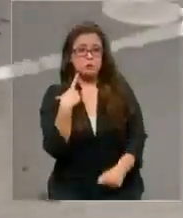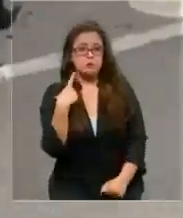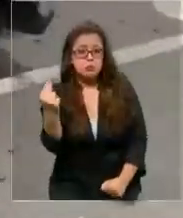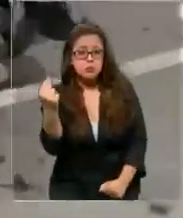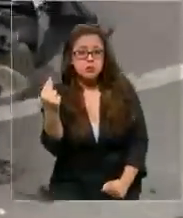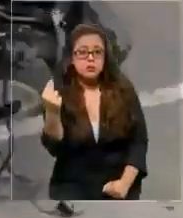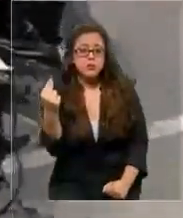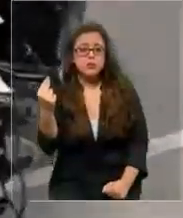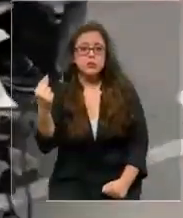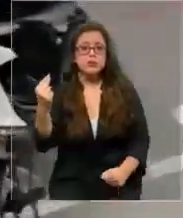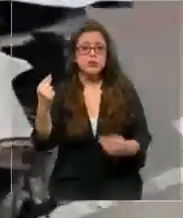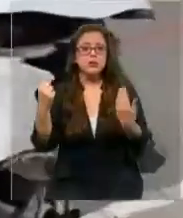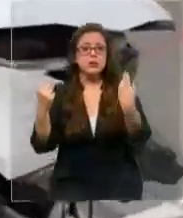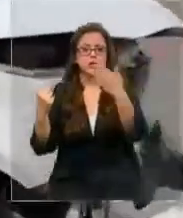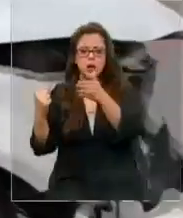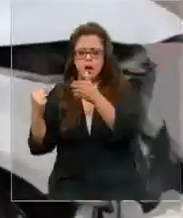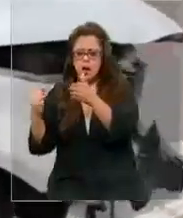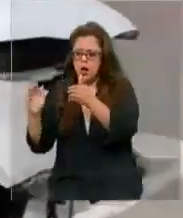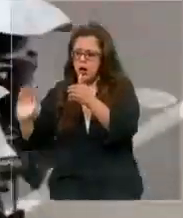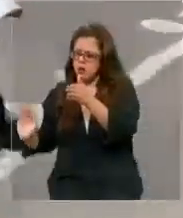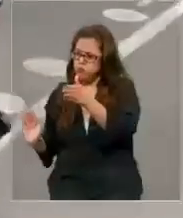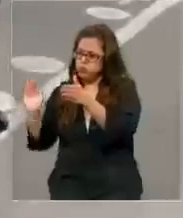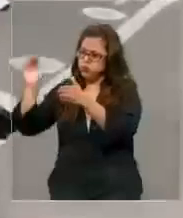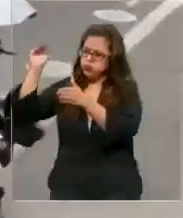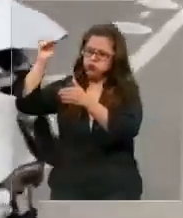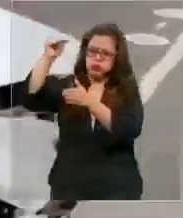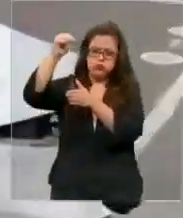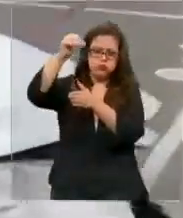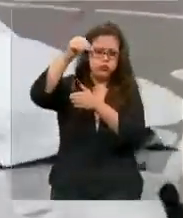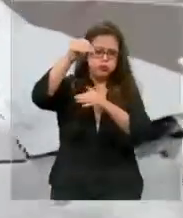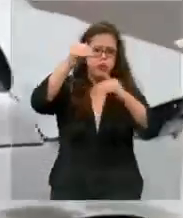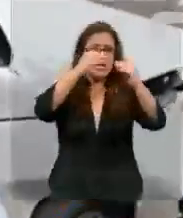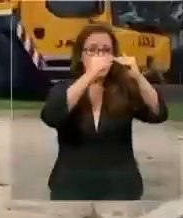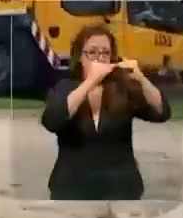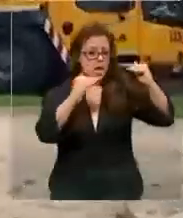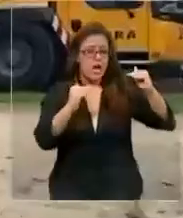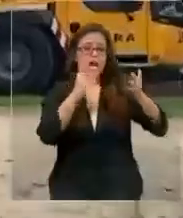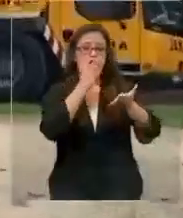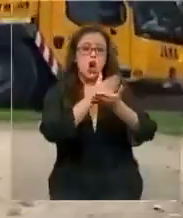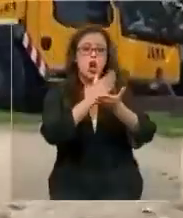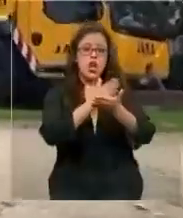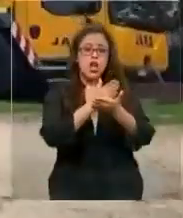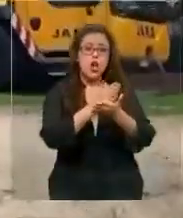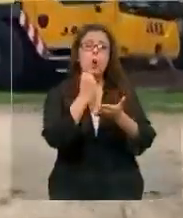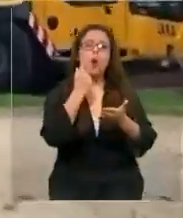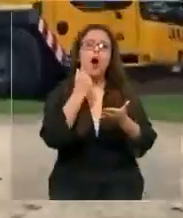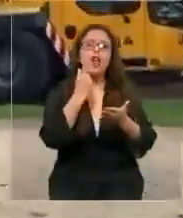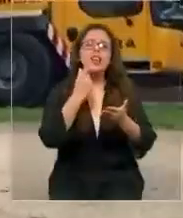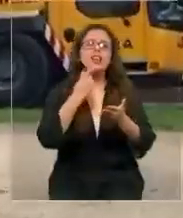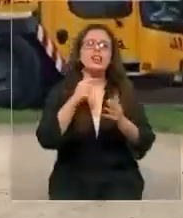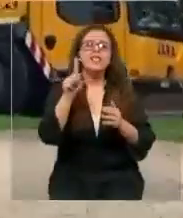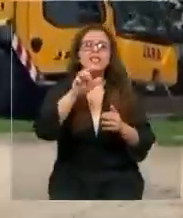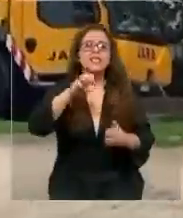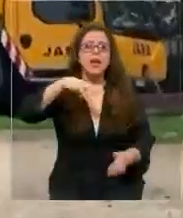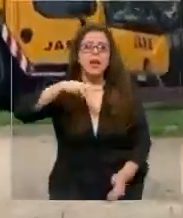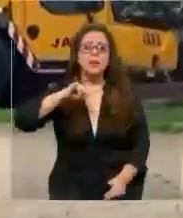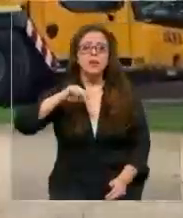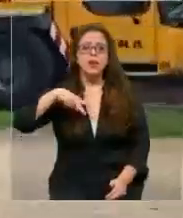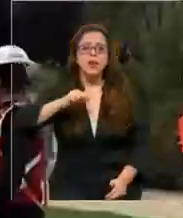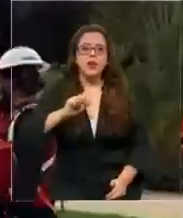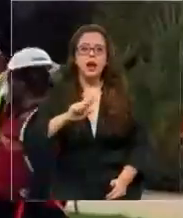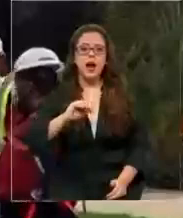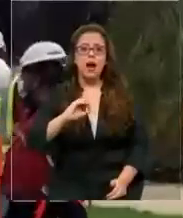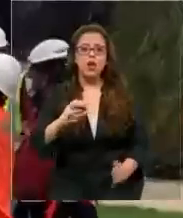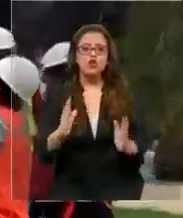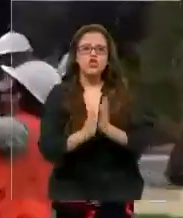volara realmente hasta caer en el techo del colegio Seminario San Rafael. Después de un trabajo en conjunto